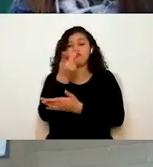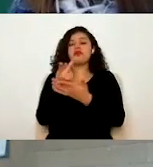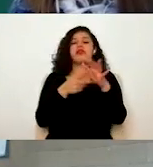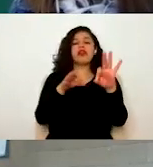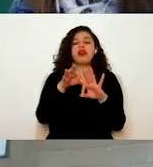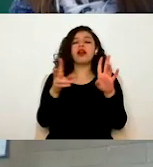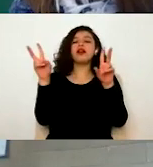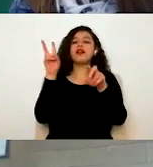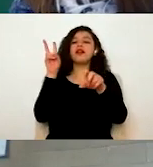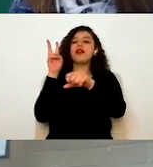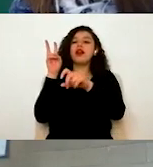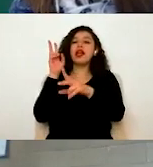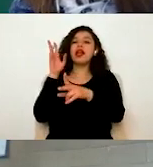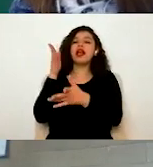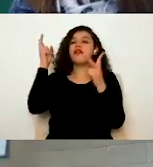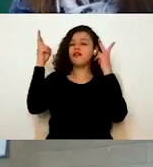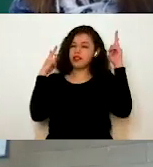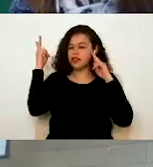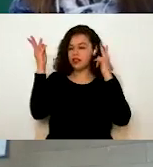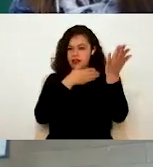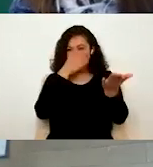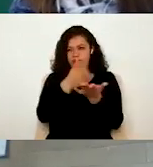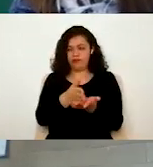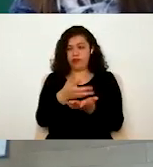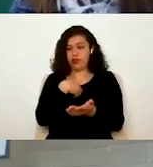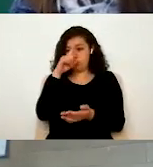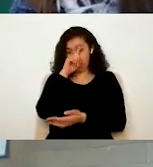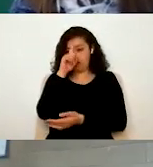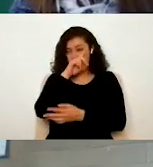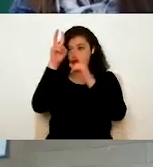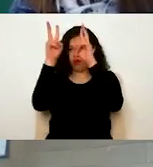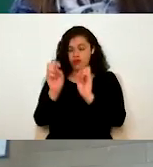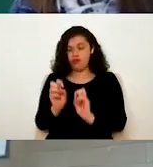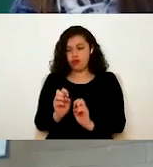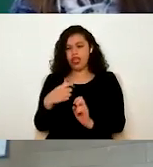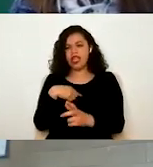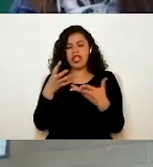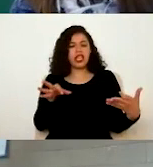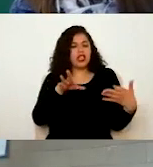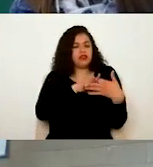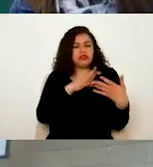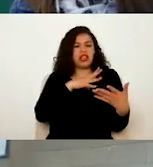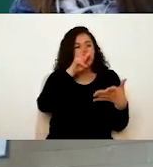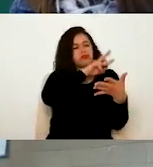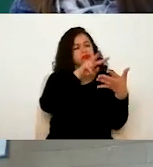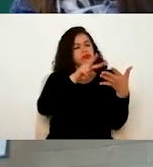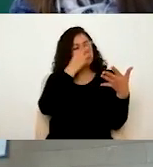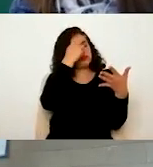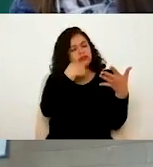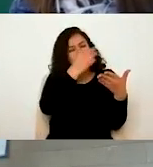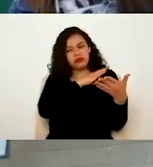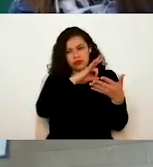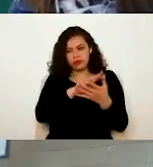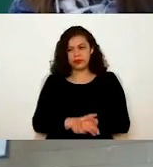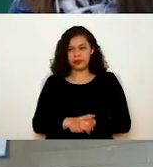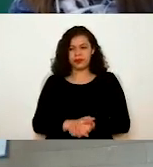visitas. Lo pueden, yo les recomiendo que lo descarguen y lo tengan a la mano. Lo pueden ir revisando. Por